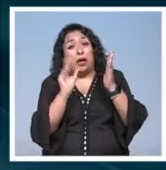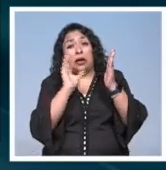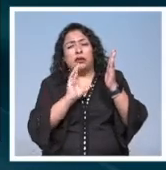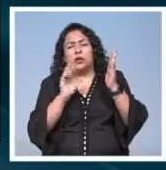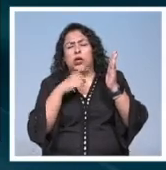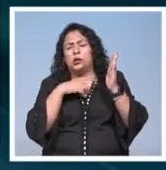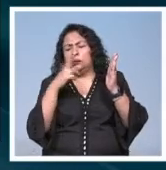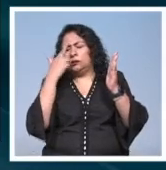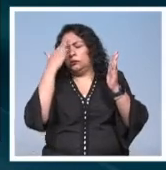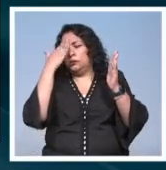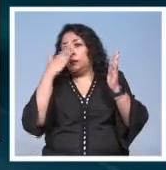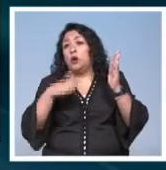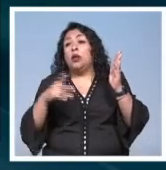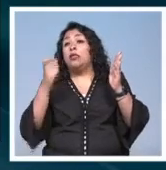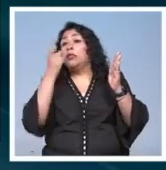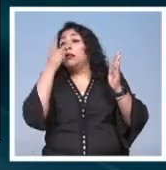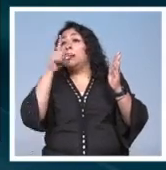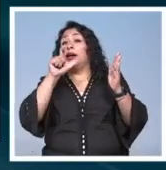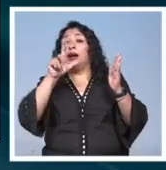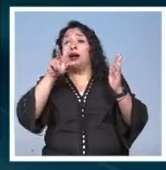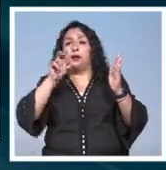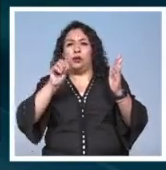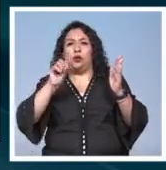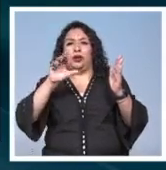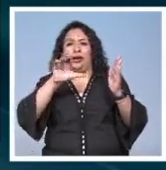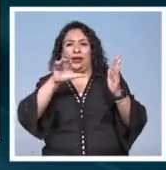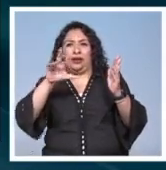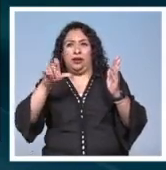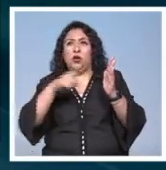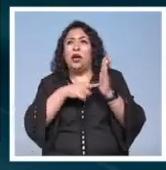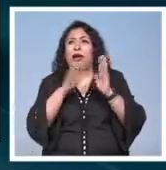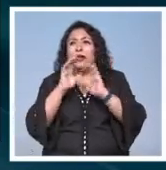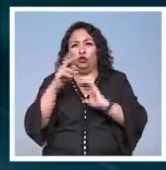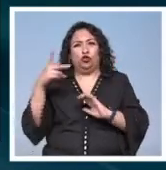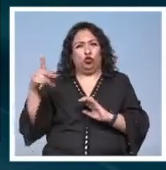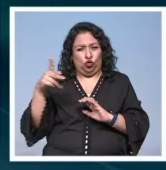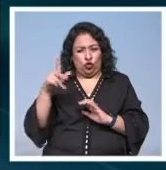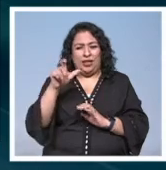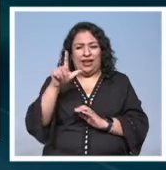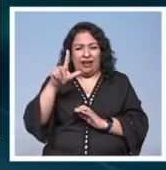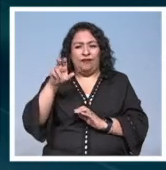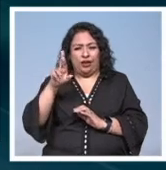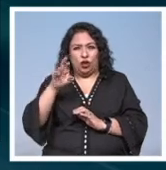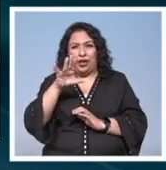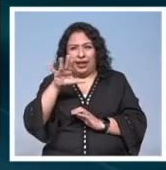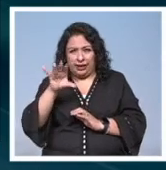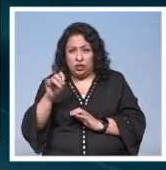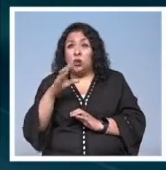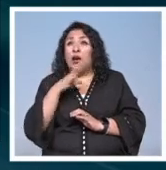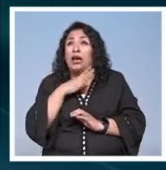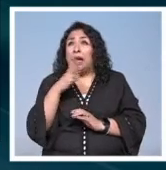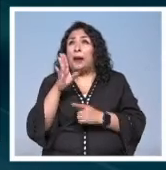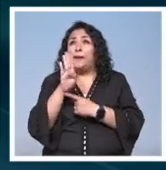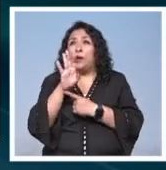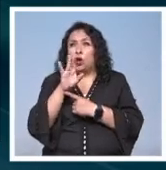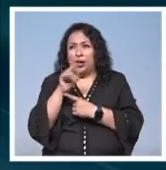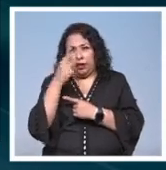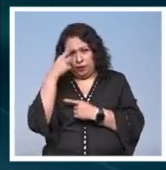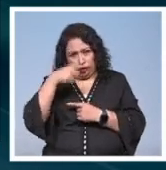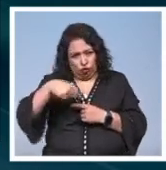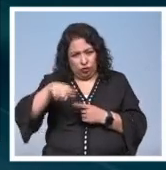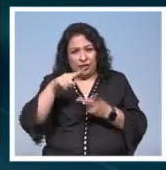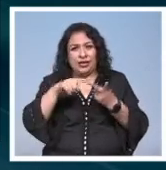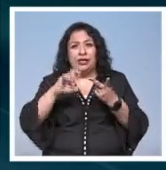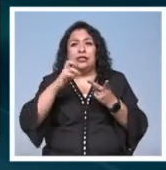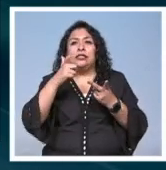inolvidables de Álvaro Carrillo vamos a interpretar sus canciones tenemos boleros para ustedes